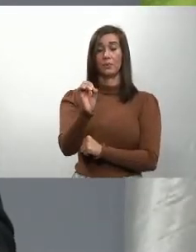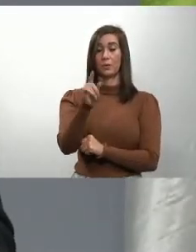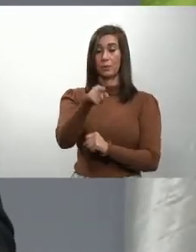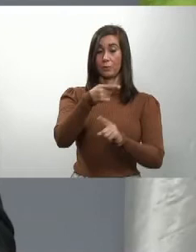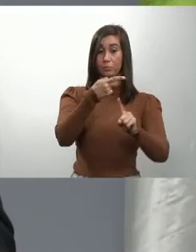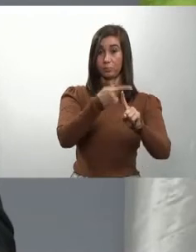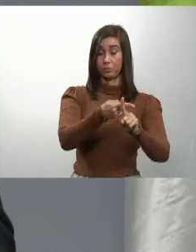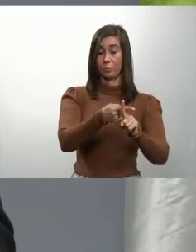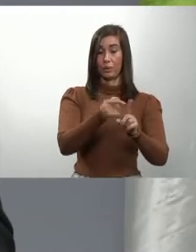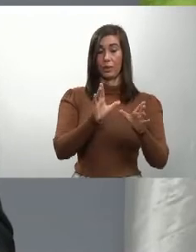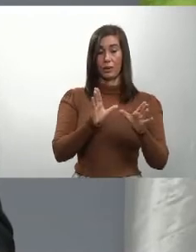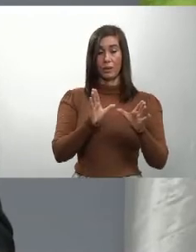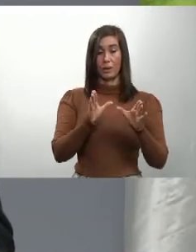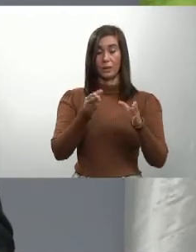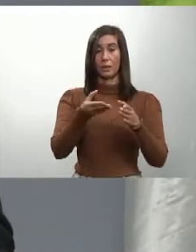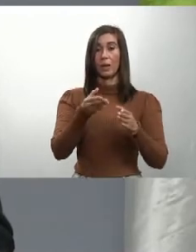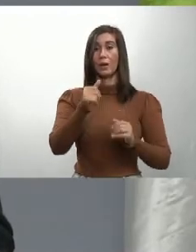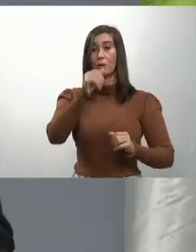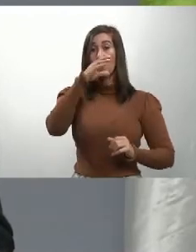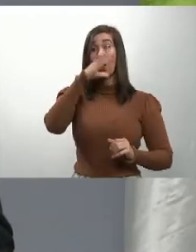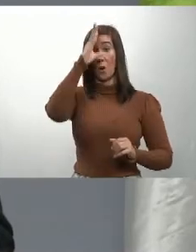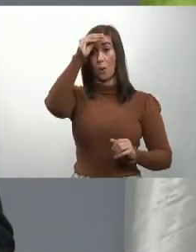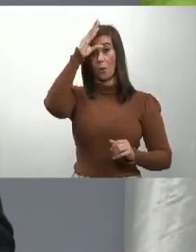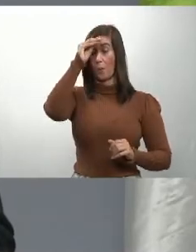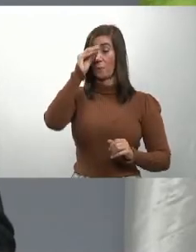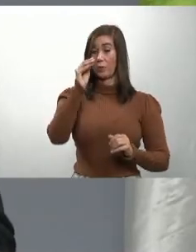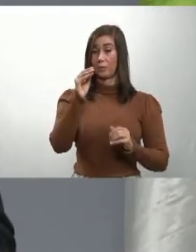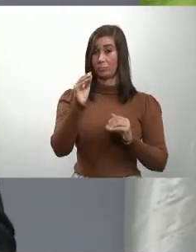corresponden al sexo masculino.